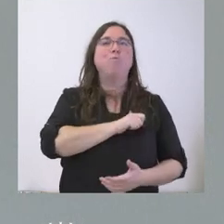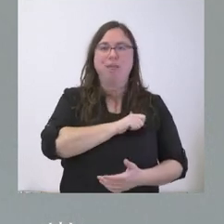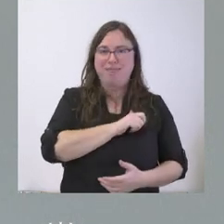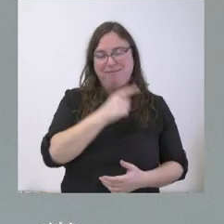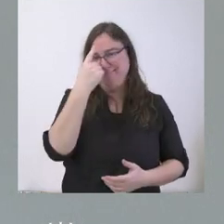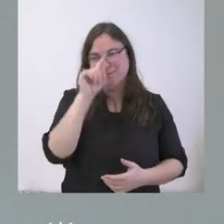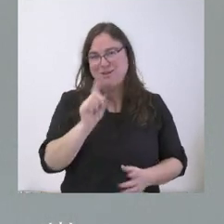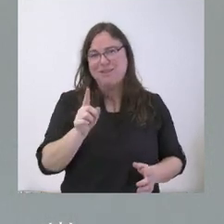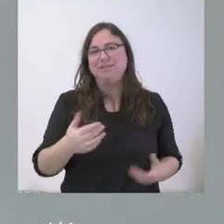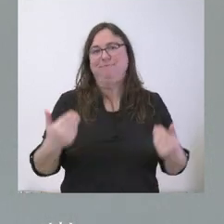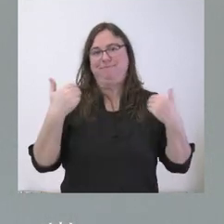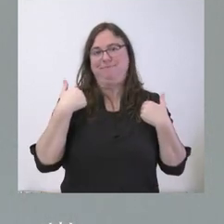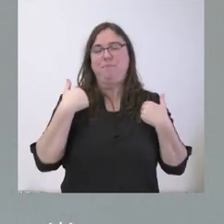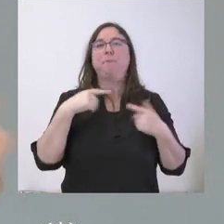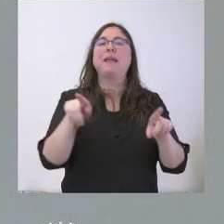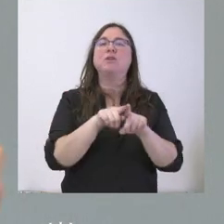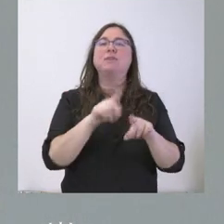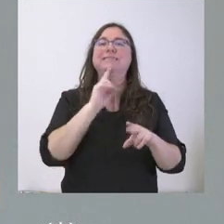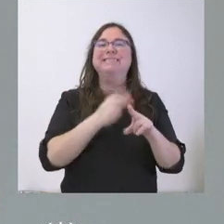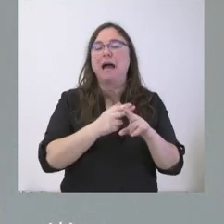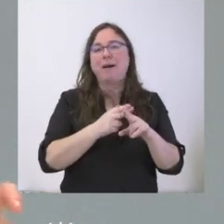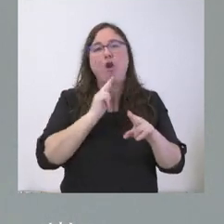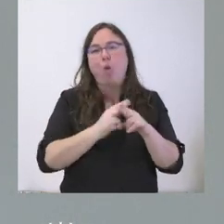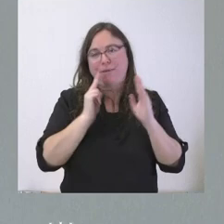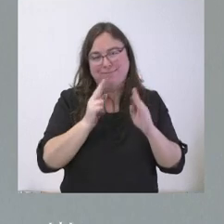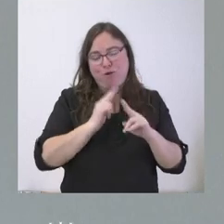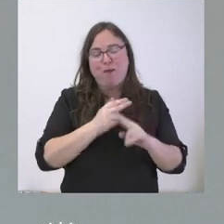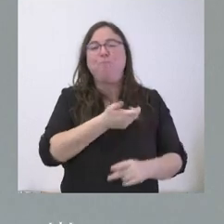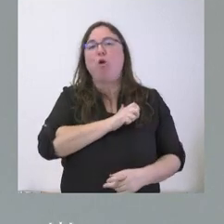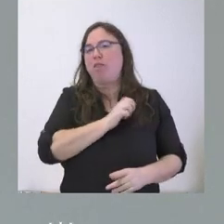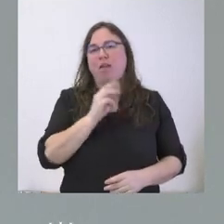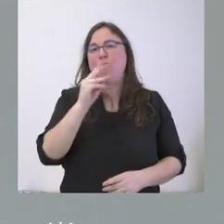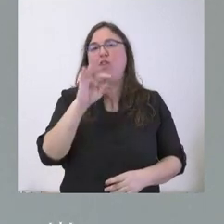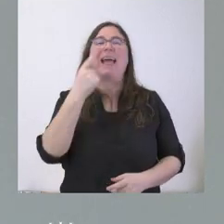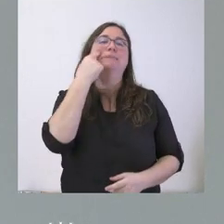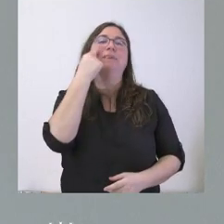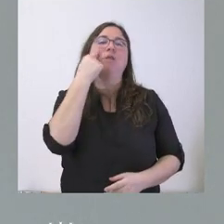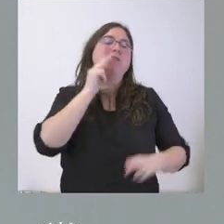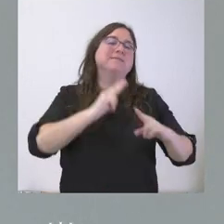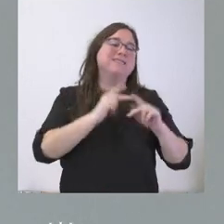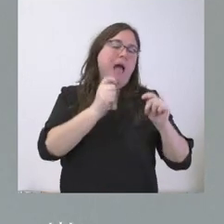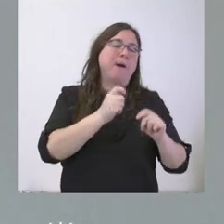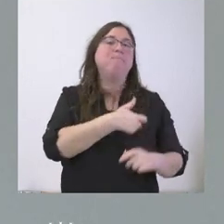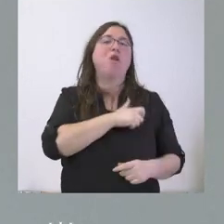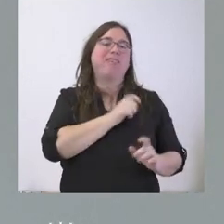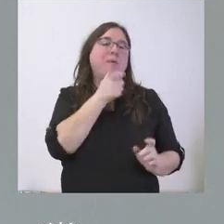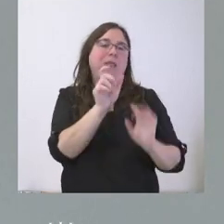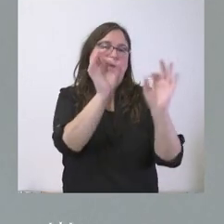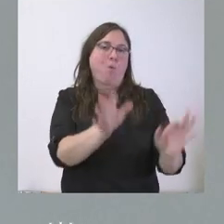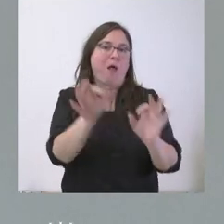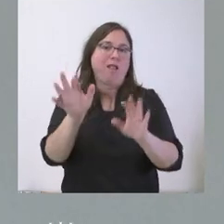asumidos los servicios de policía, sino que se llama así cuando es una actividad inspectora. También se habla del término de policía